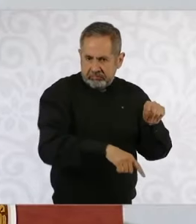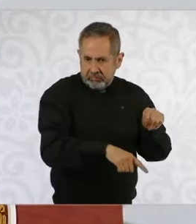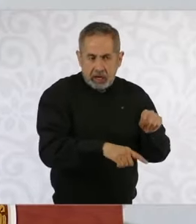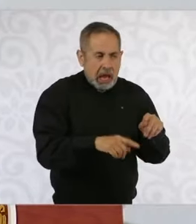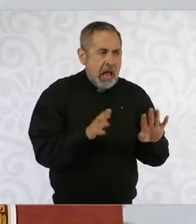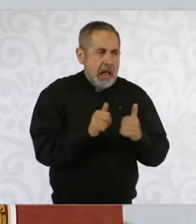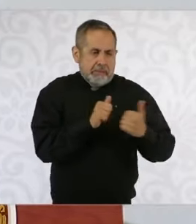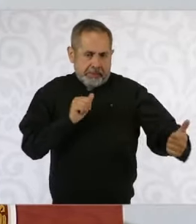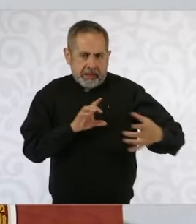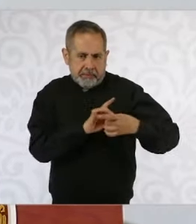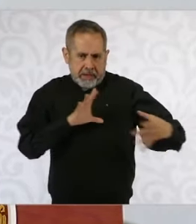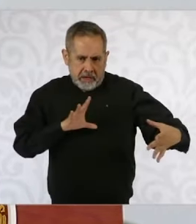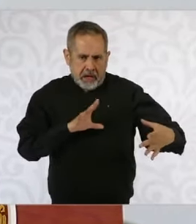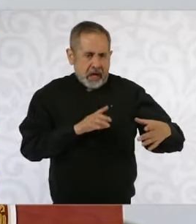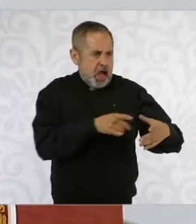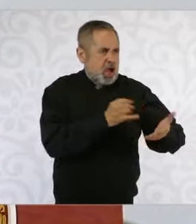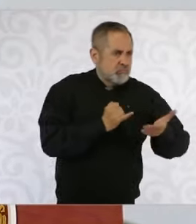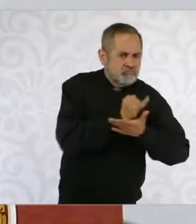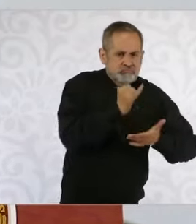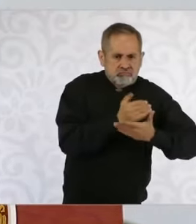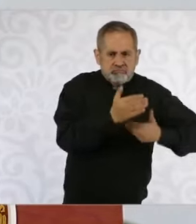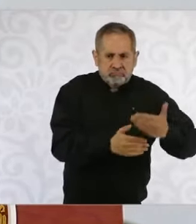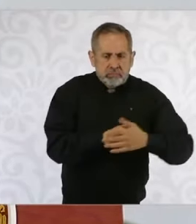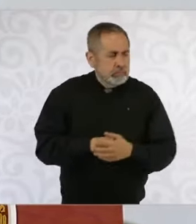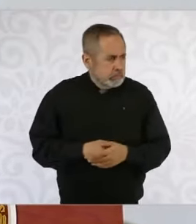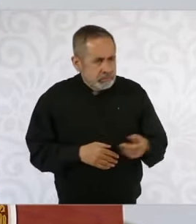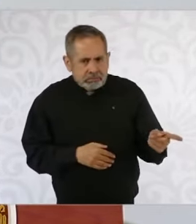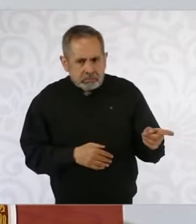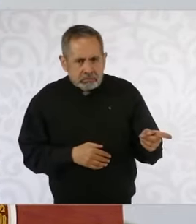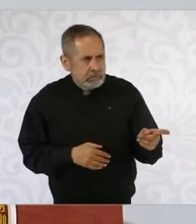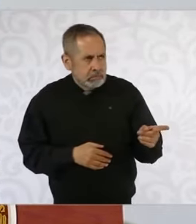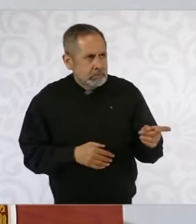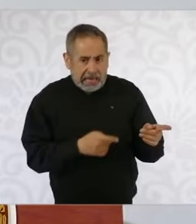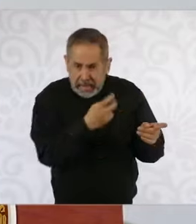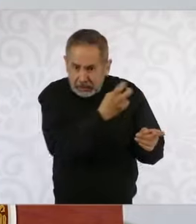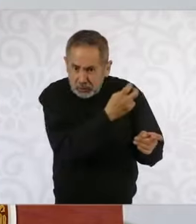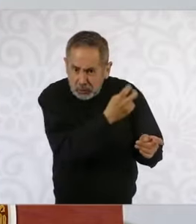lo que hace es acabar con esto.